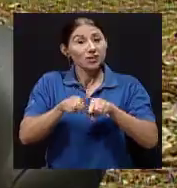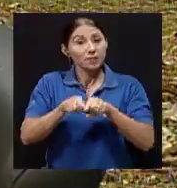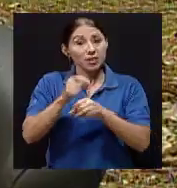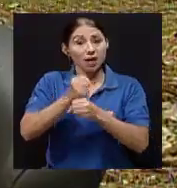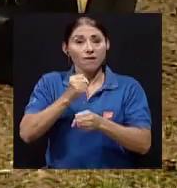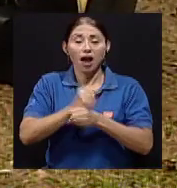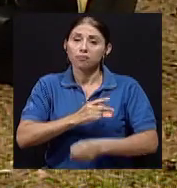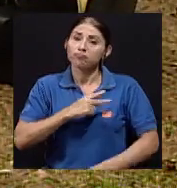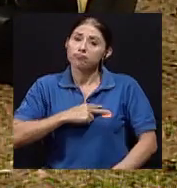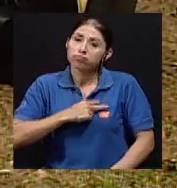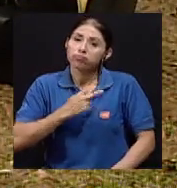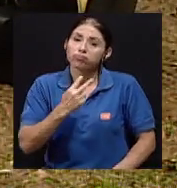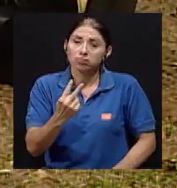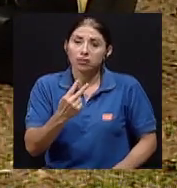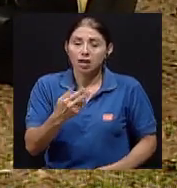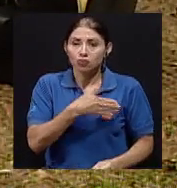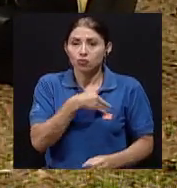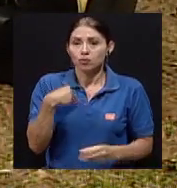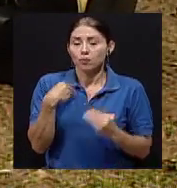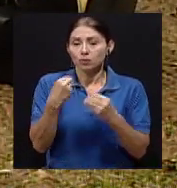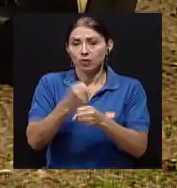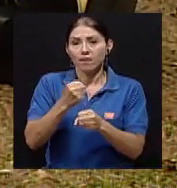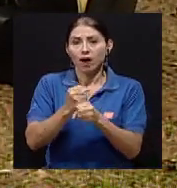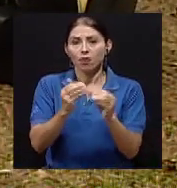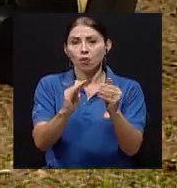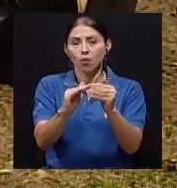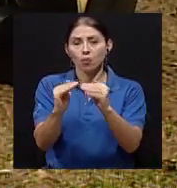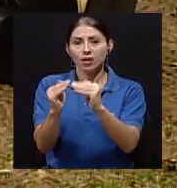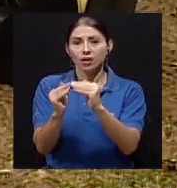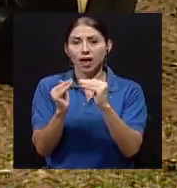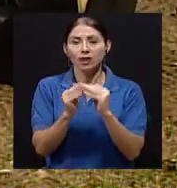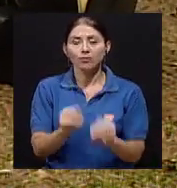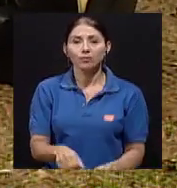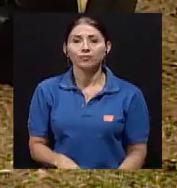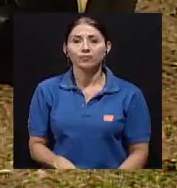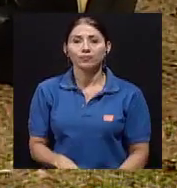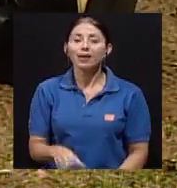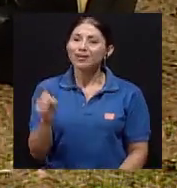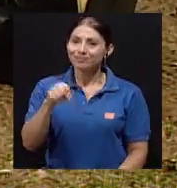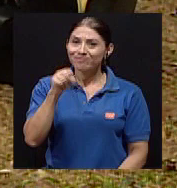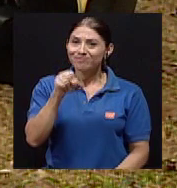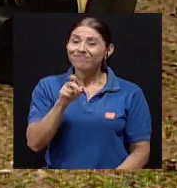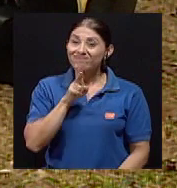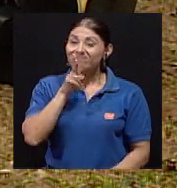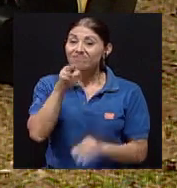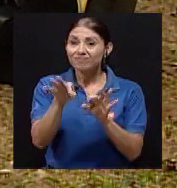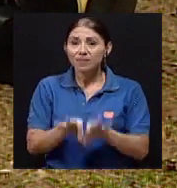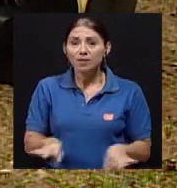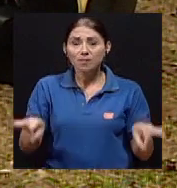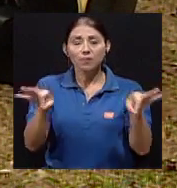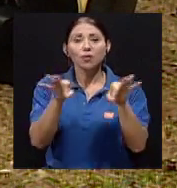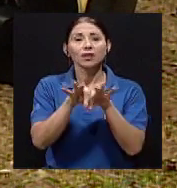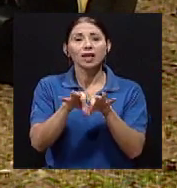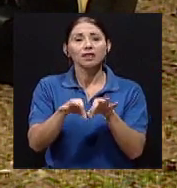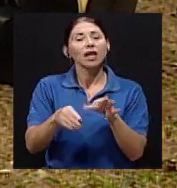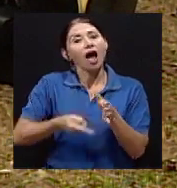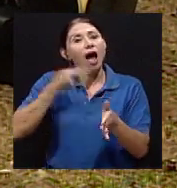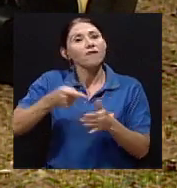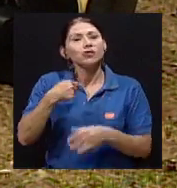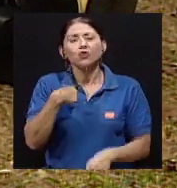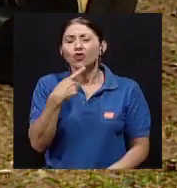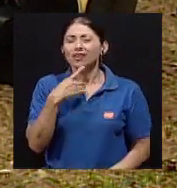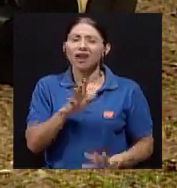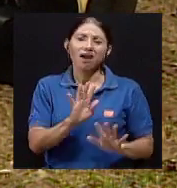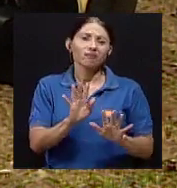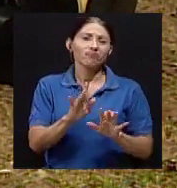Orem también, que les gusta mucho el trabajo comunitario. Sí, es que realmente es importante, ¿verdad? Identificar, a veces uno dice, tengo